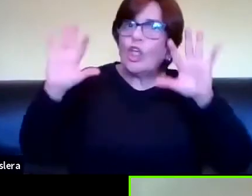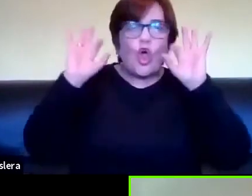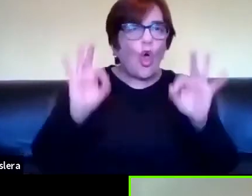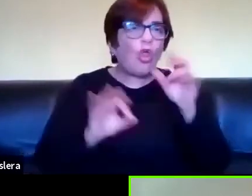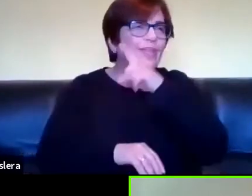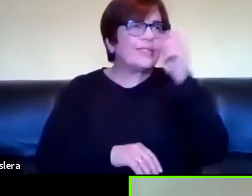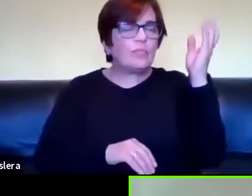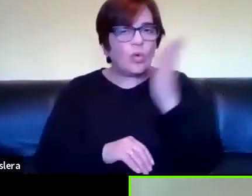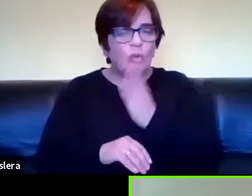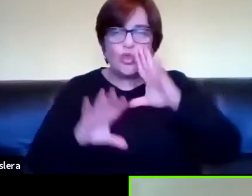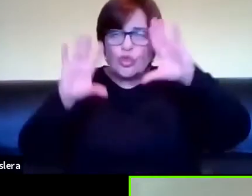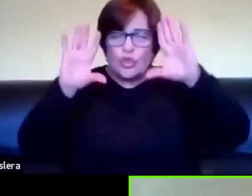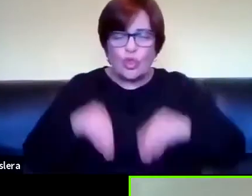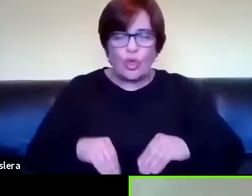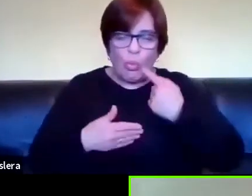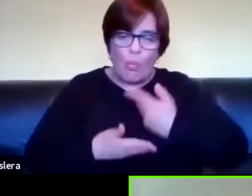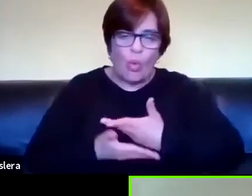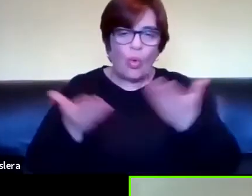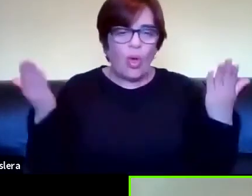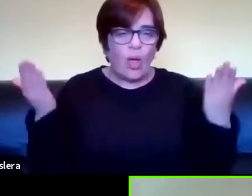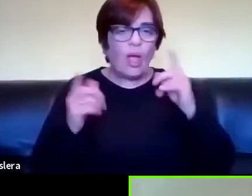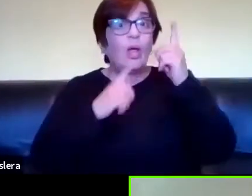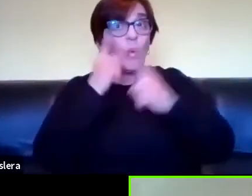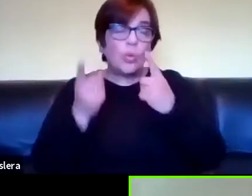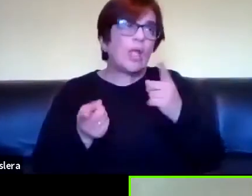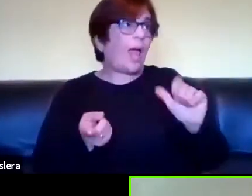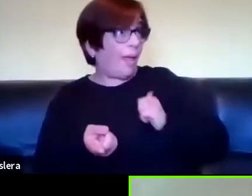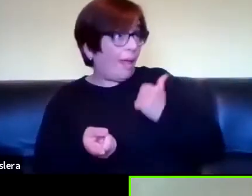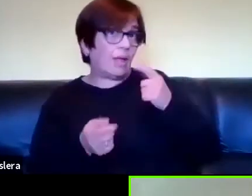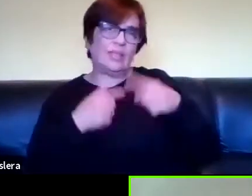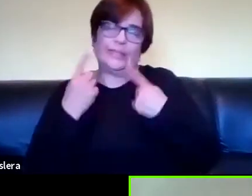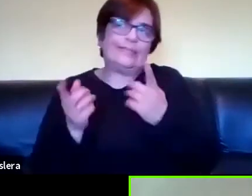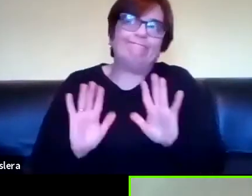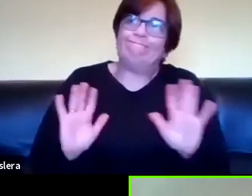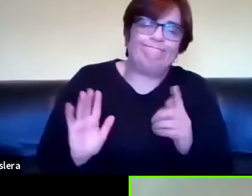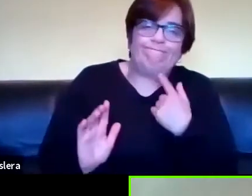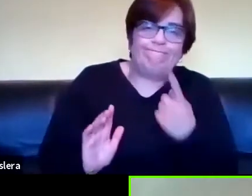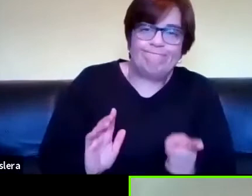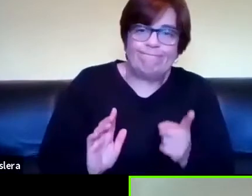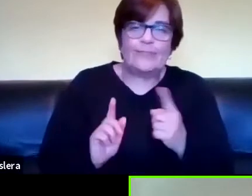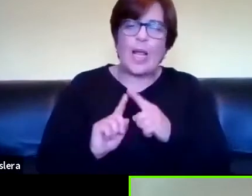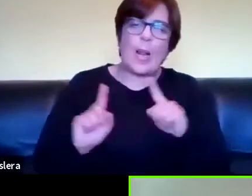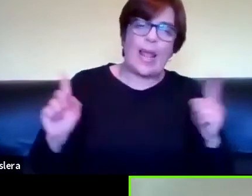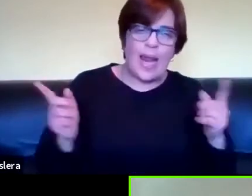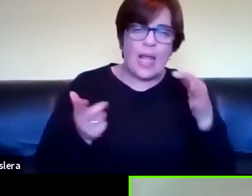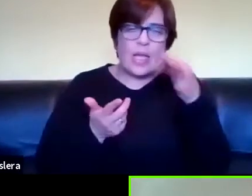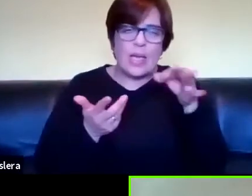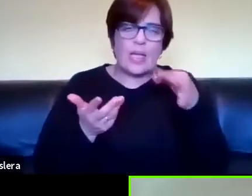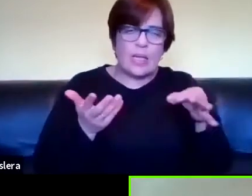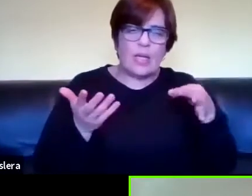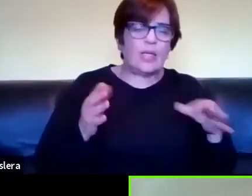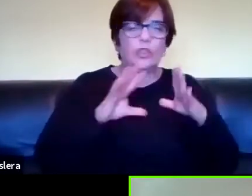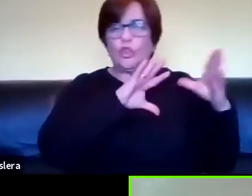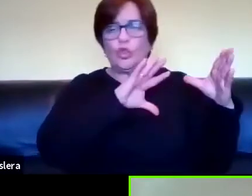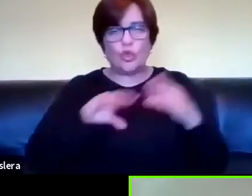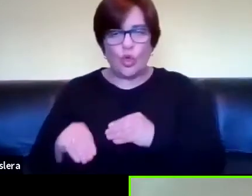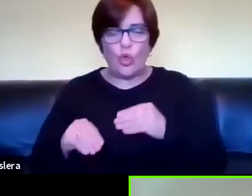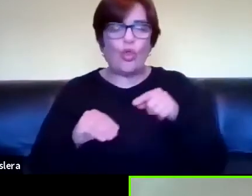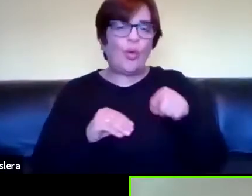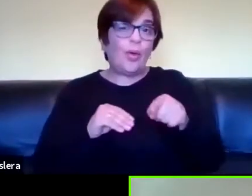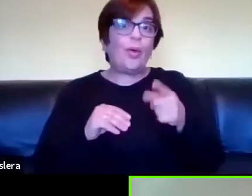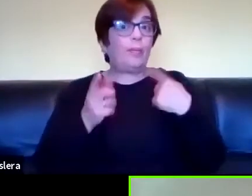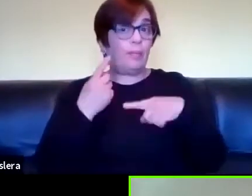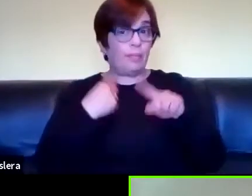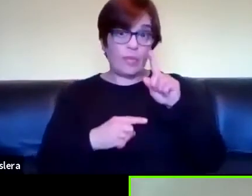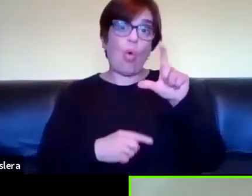hacían algunas cosas no sirvieron otras no bueno sería muy largo detallar todos los temas traductológicos que están ahí atrás pero